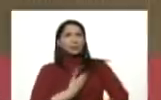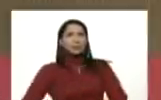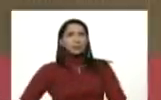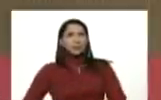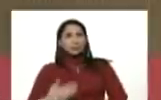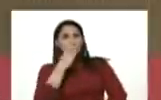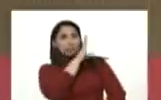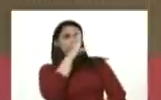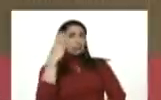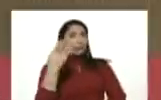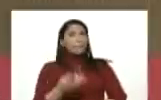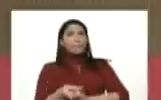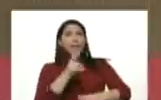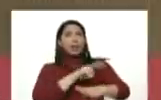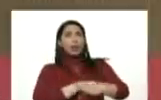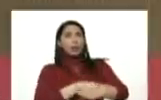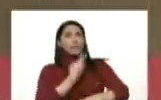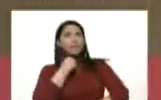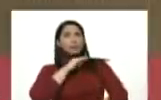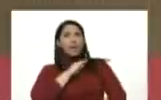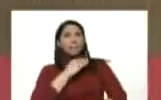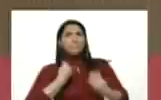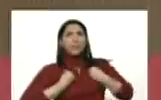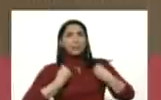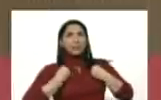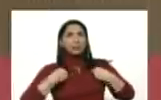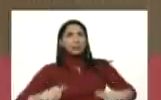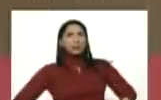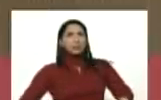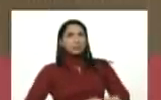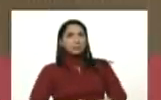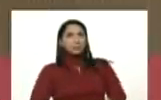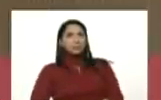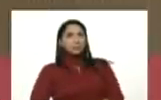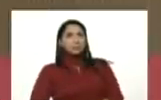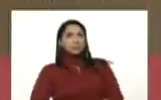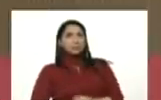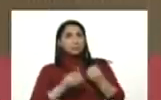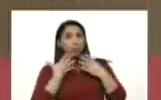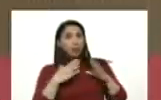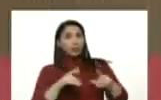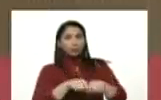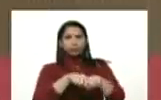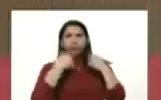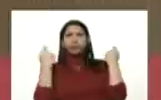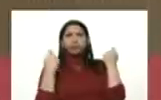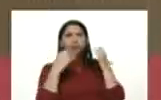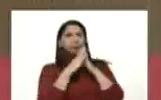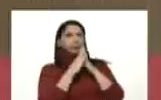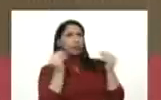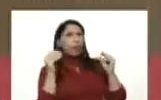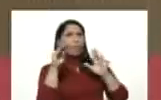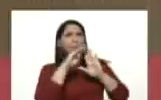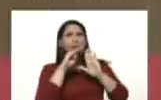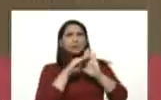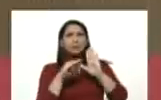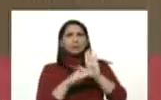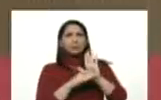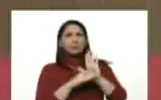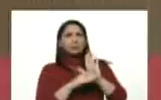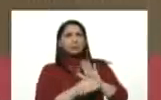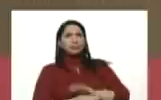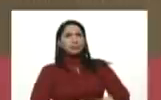en medio de la peor pandemia que ha vivido la humanidad, bueno, quebrantando todos los principios del derecho